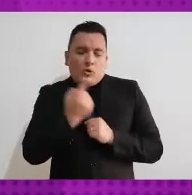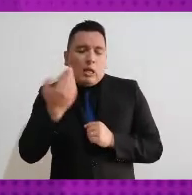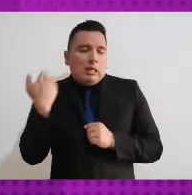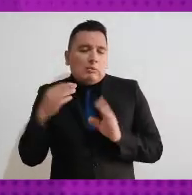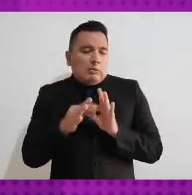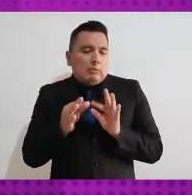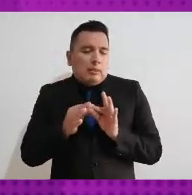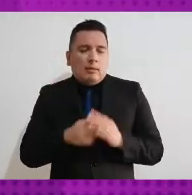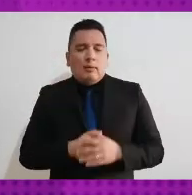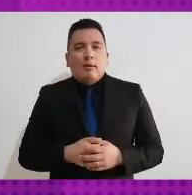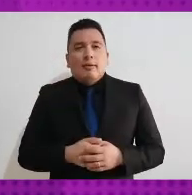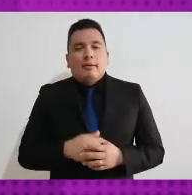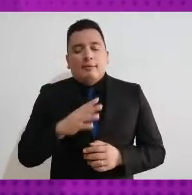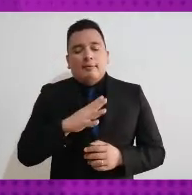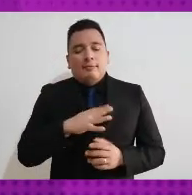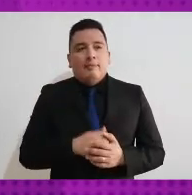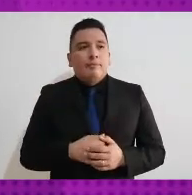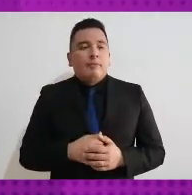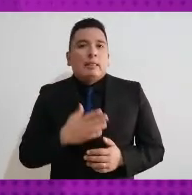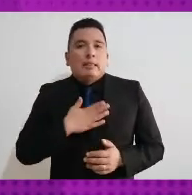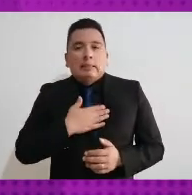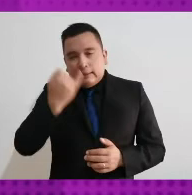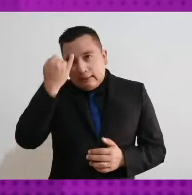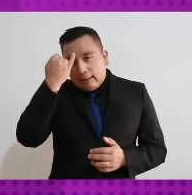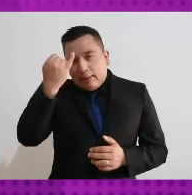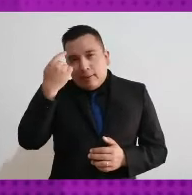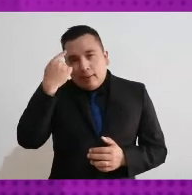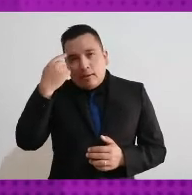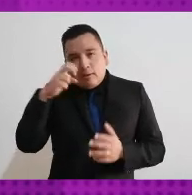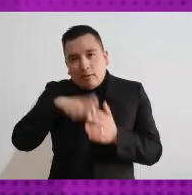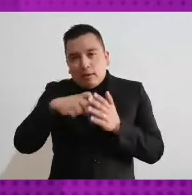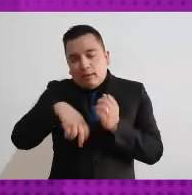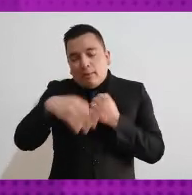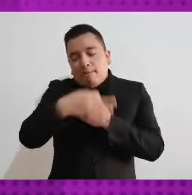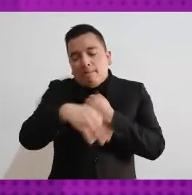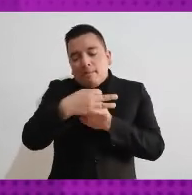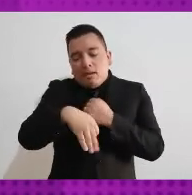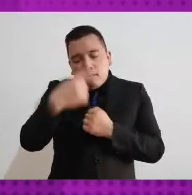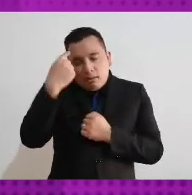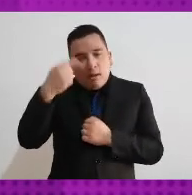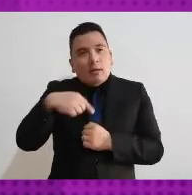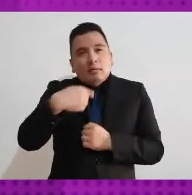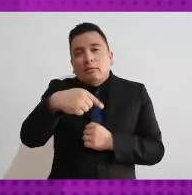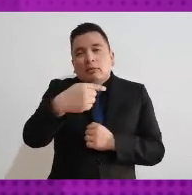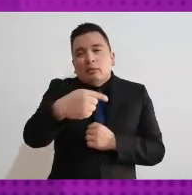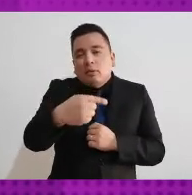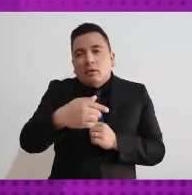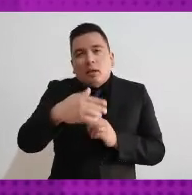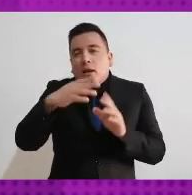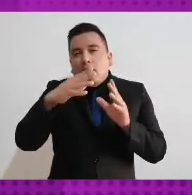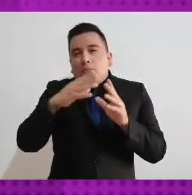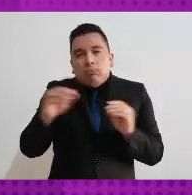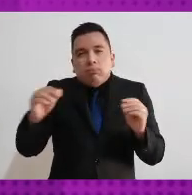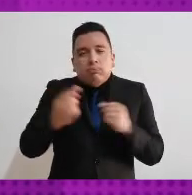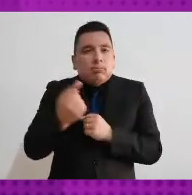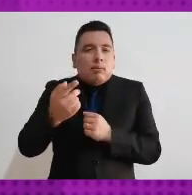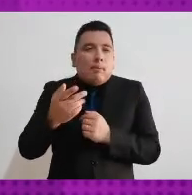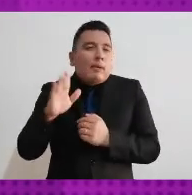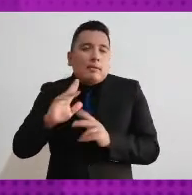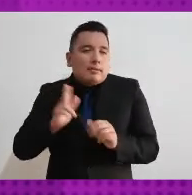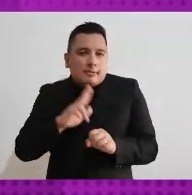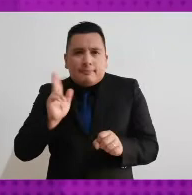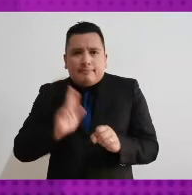de acciones afirmativas que son medidas temporales que tienden a desaparecer en cuanto ya no